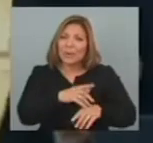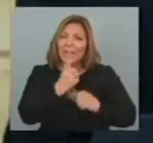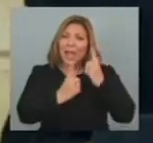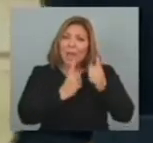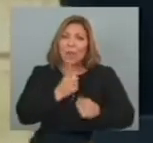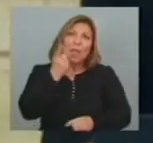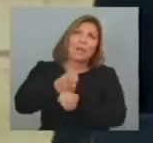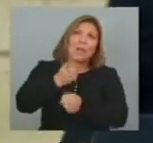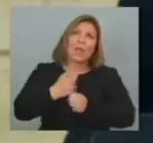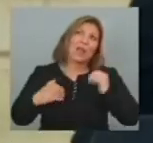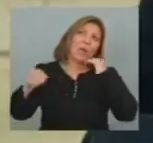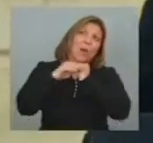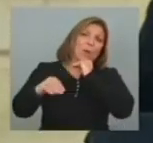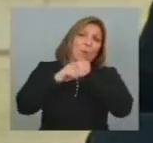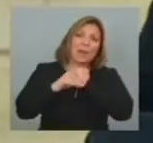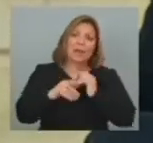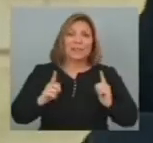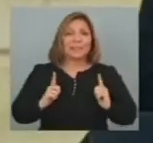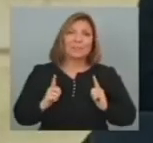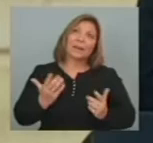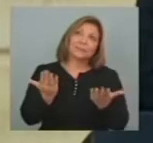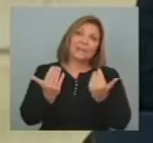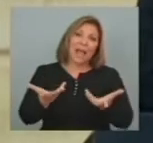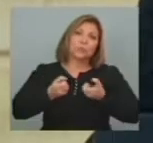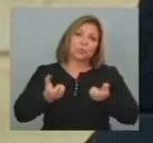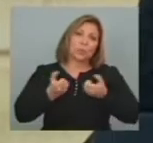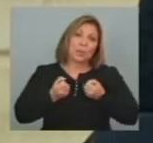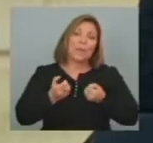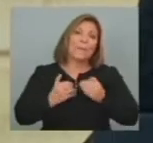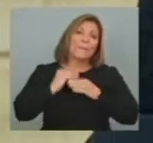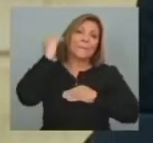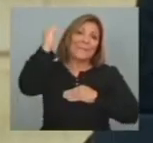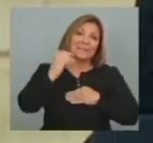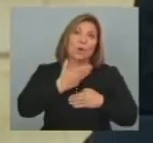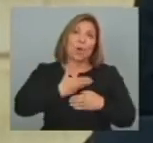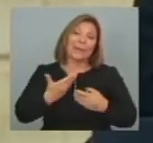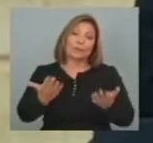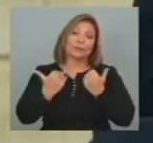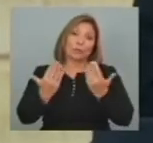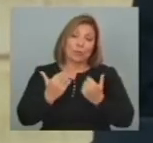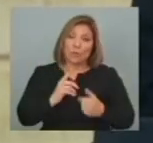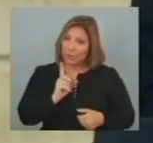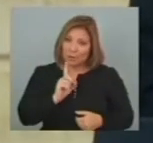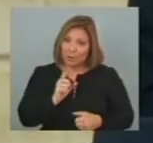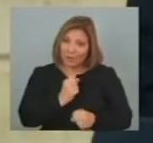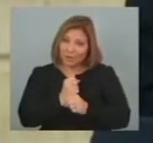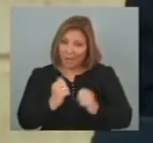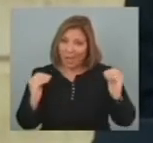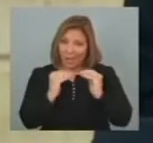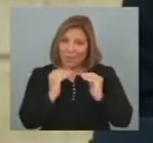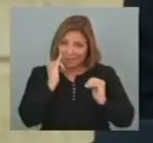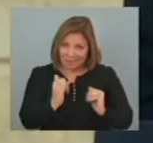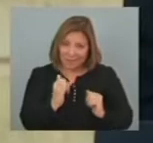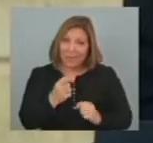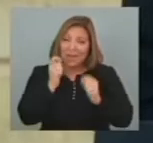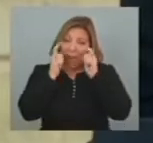exigencia De igualdad Con esperar A recibir Una mayor porción Por parte del Estado Obama Siempre ha advertido Contra el